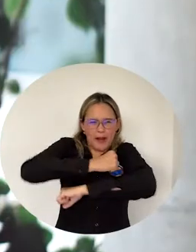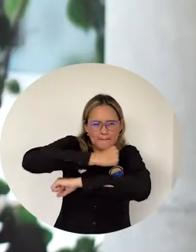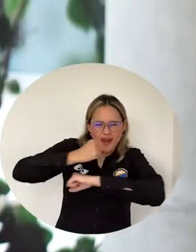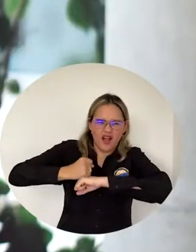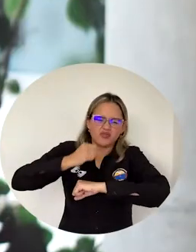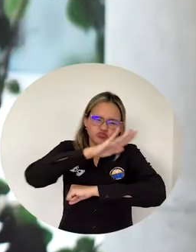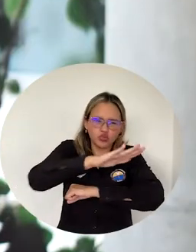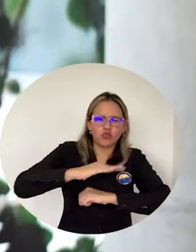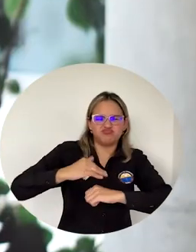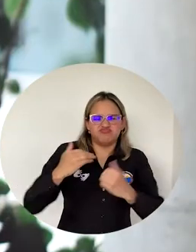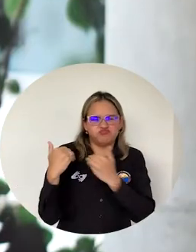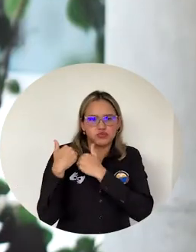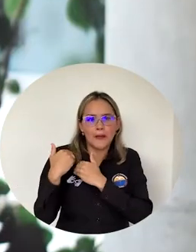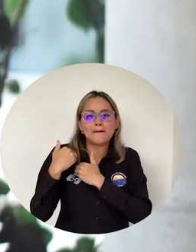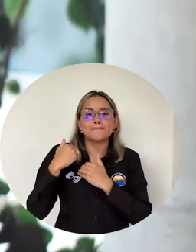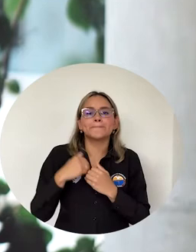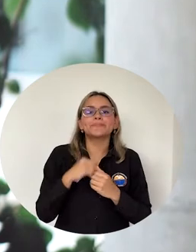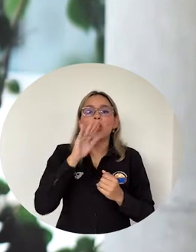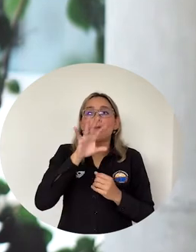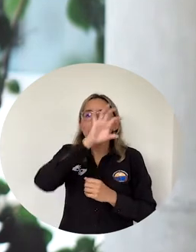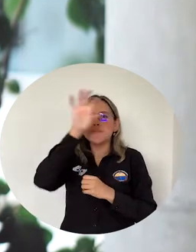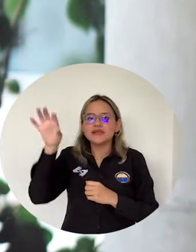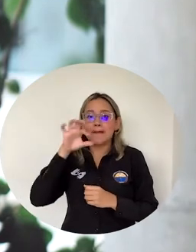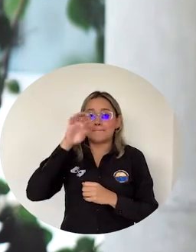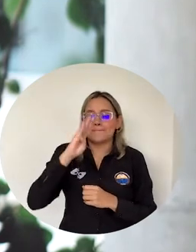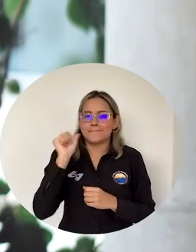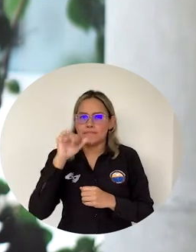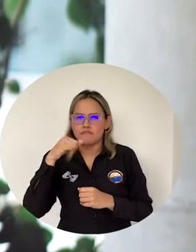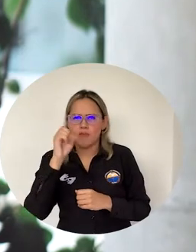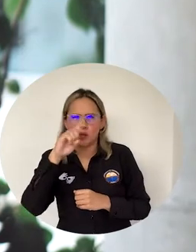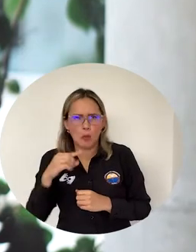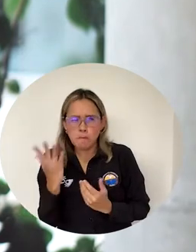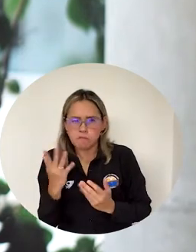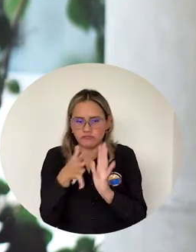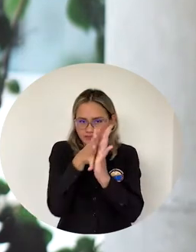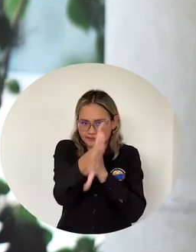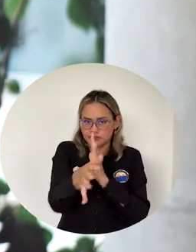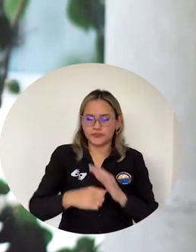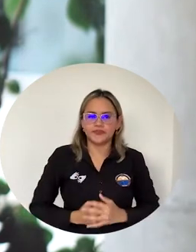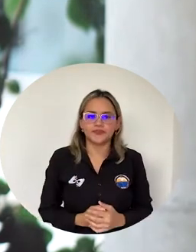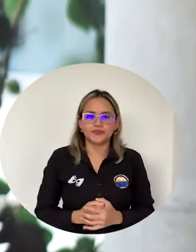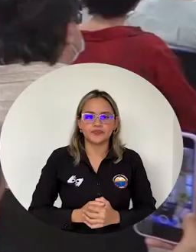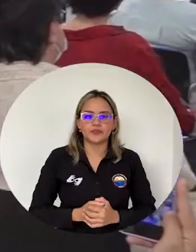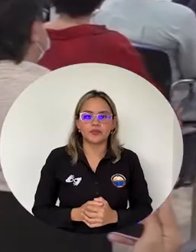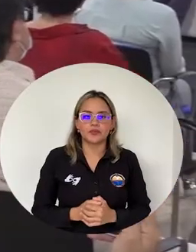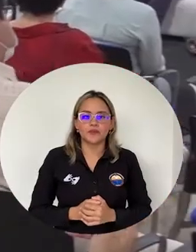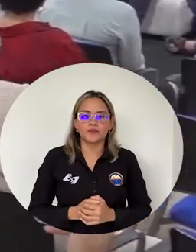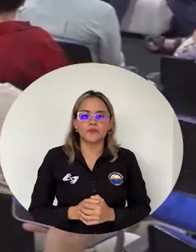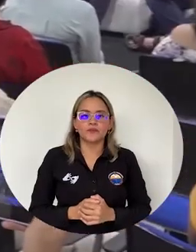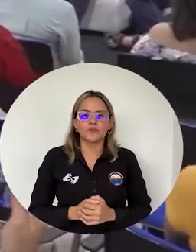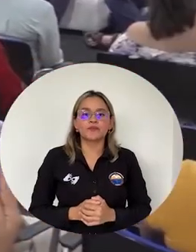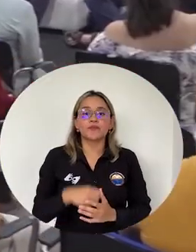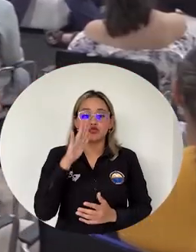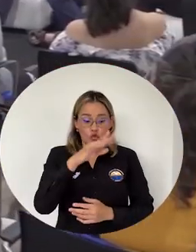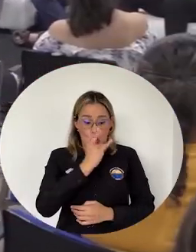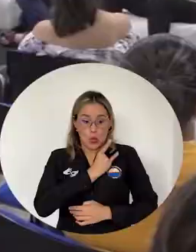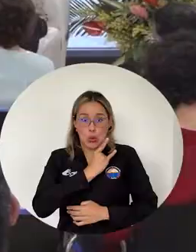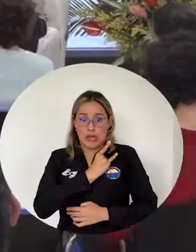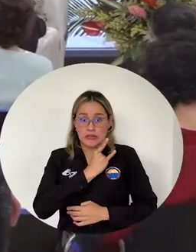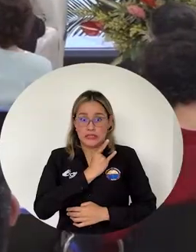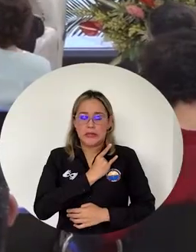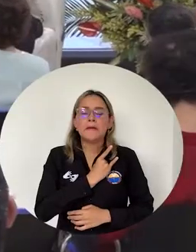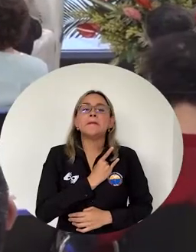conversatorio denominado Turismo y Gastronomía con Identidad Una oportunidad para jóvenes rurales Nuestra Casa de Estudios